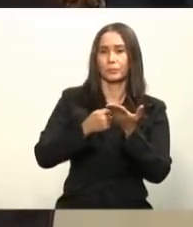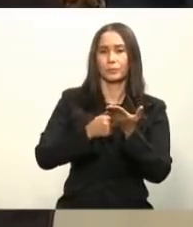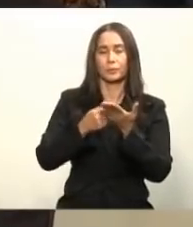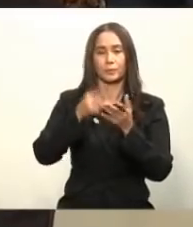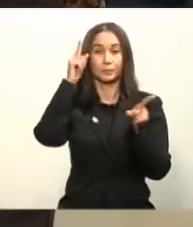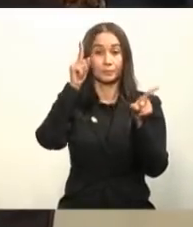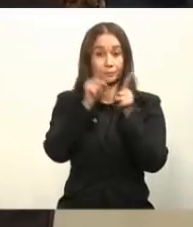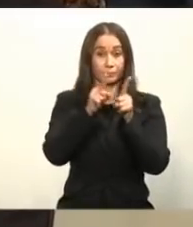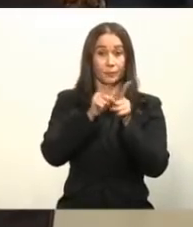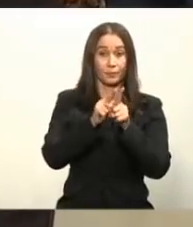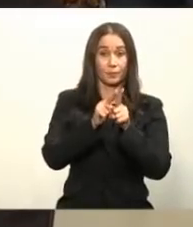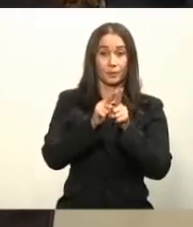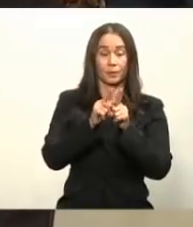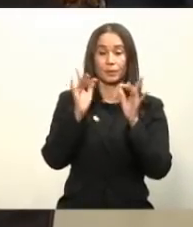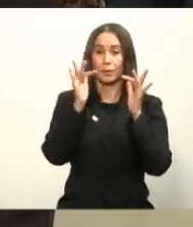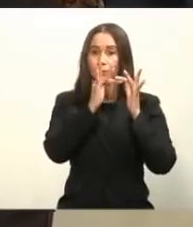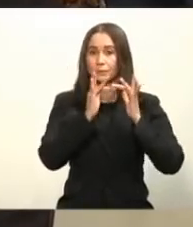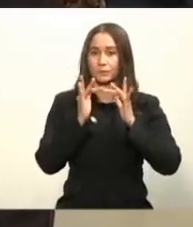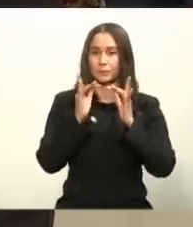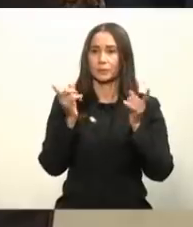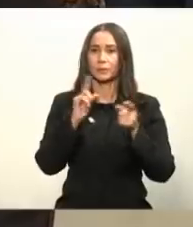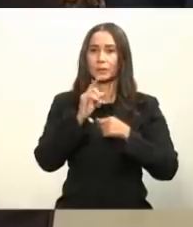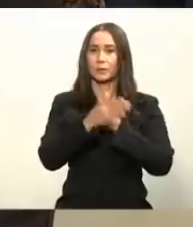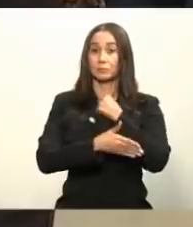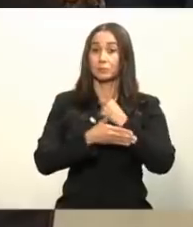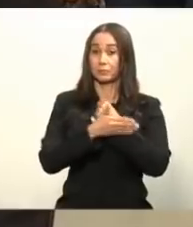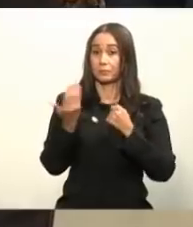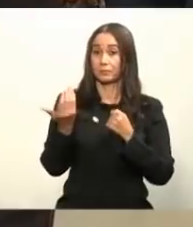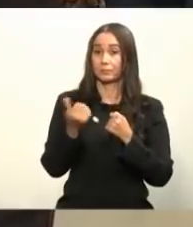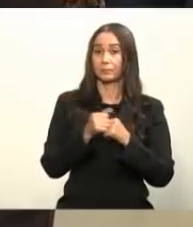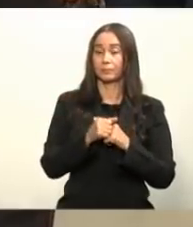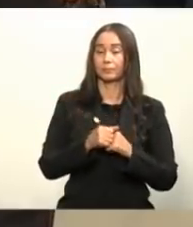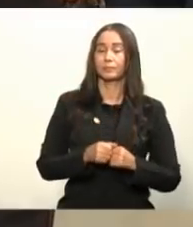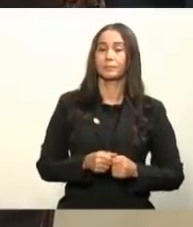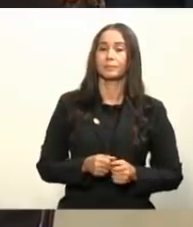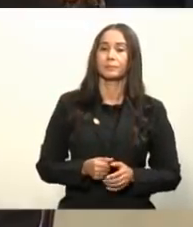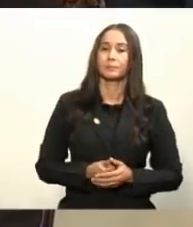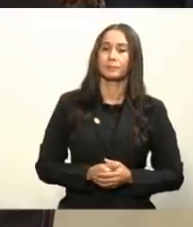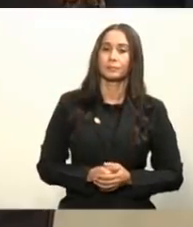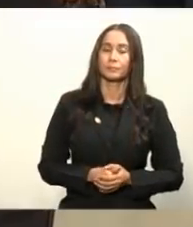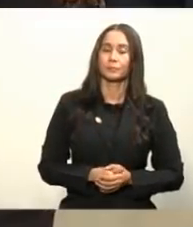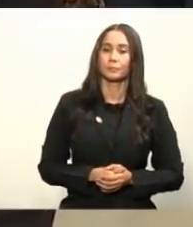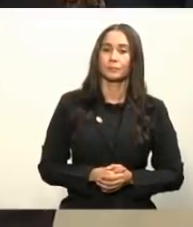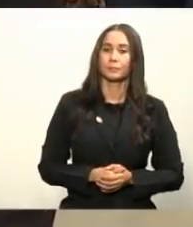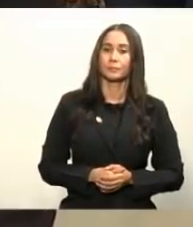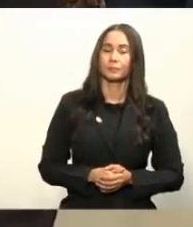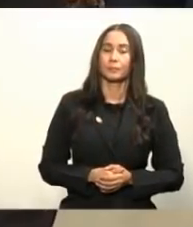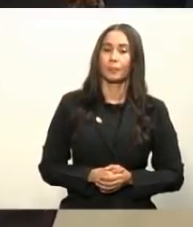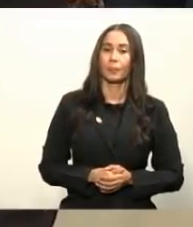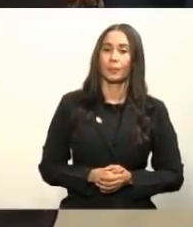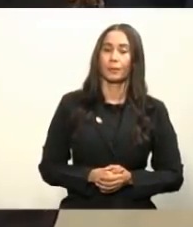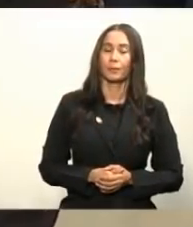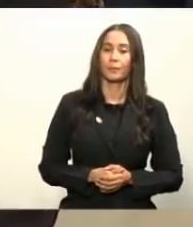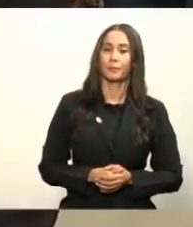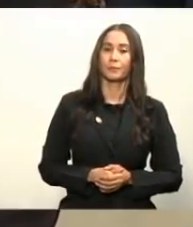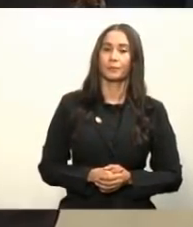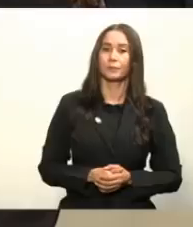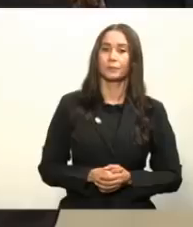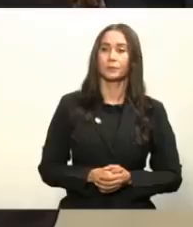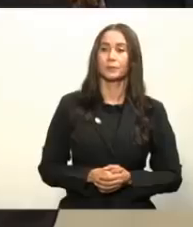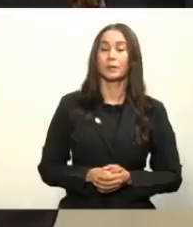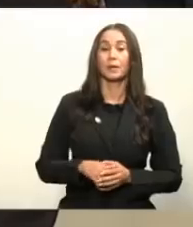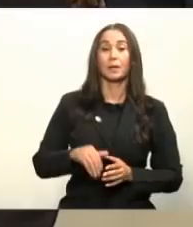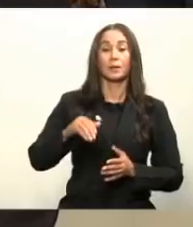acuerdos y los contactos es bueno saber que no podíamos comprar vacunas que no fuese